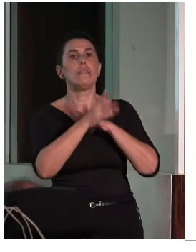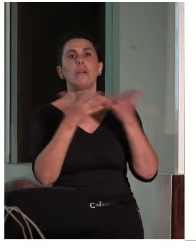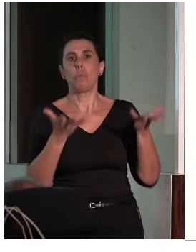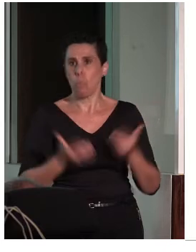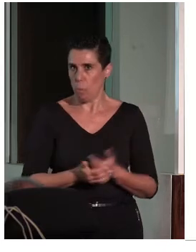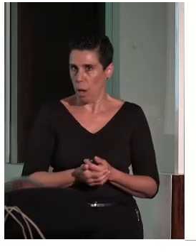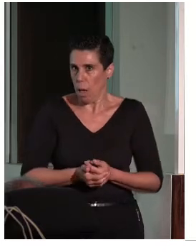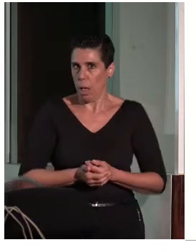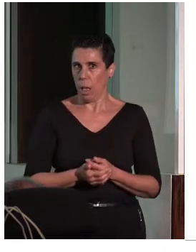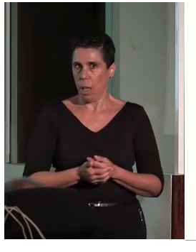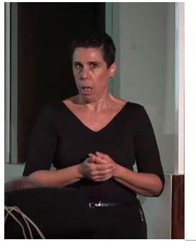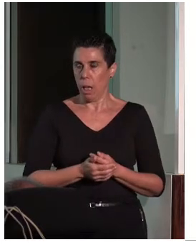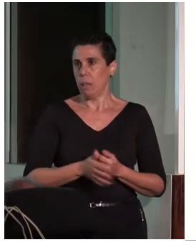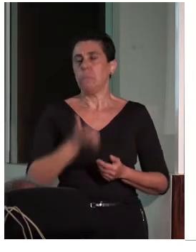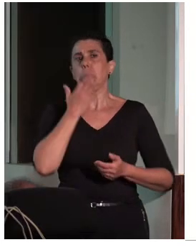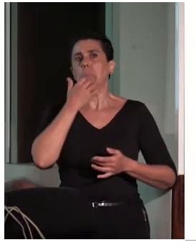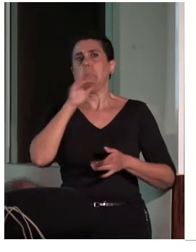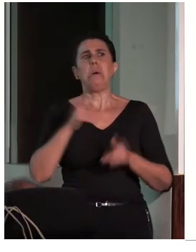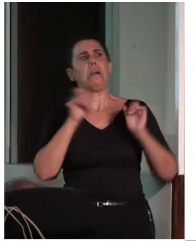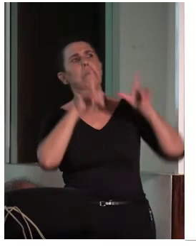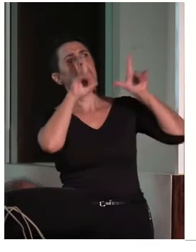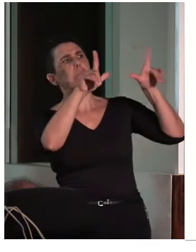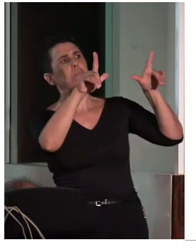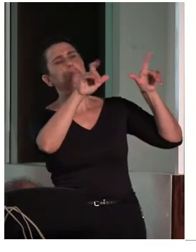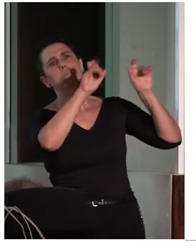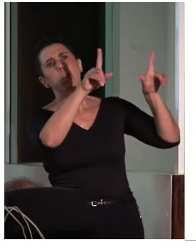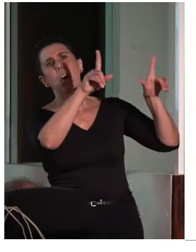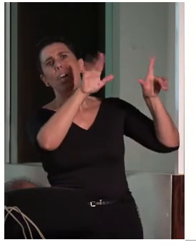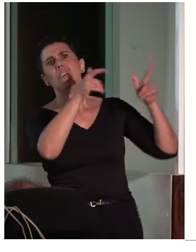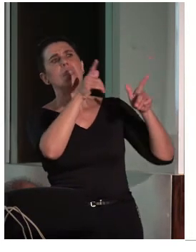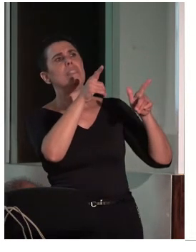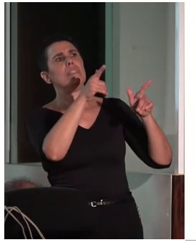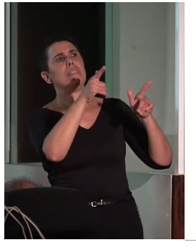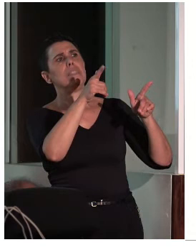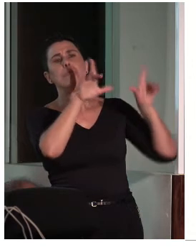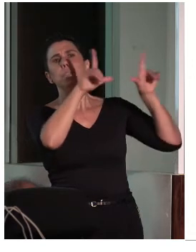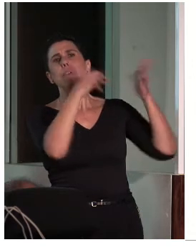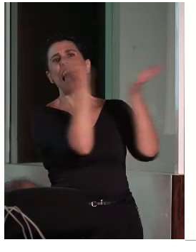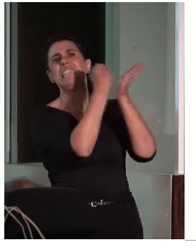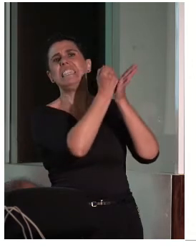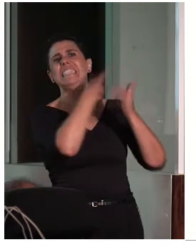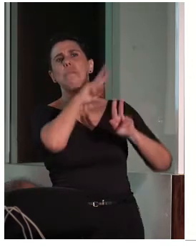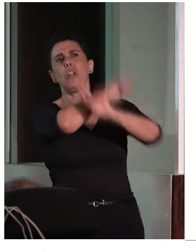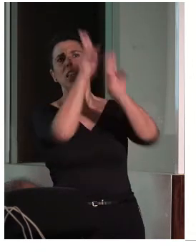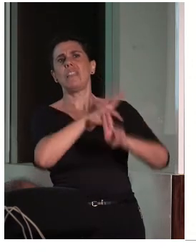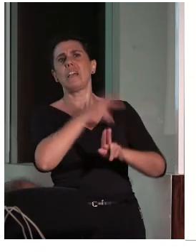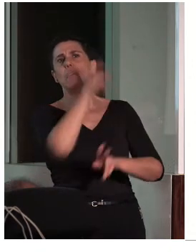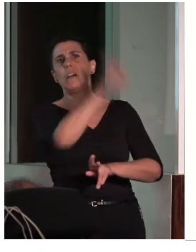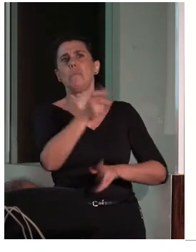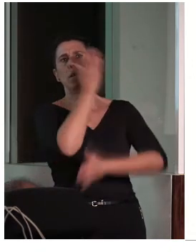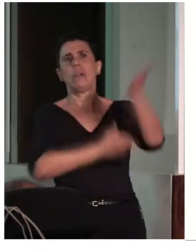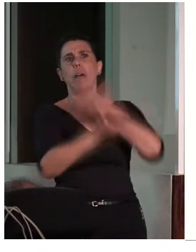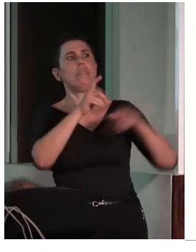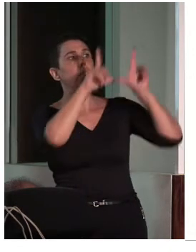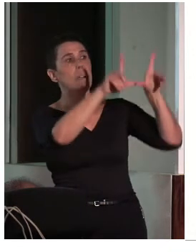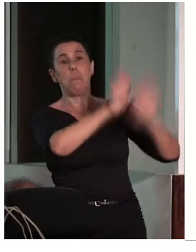No basta poner el símbolo internacional de las personas con discapacidad, hay que detallar. Y hay que detallar no solamente